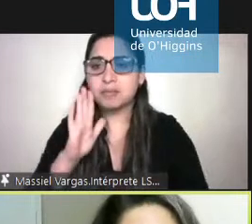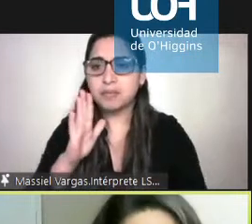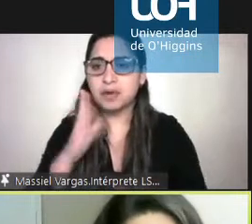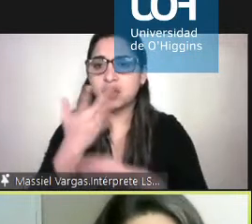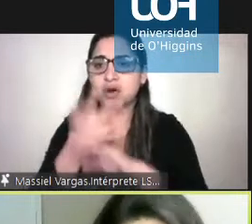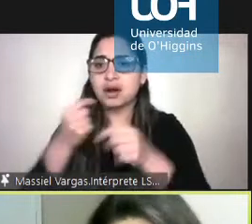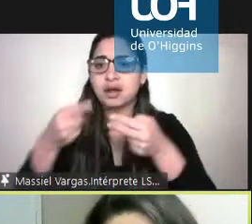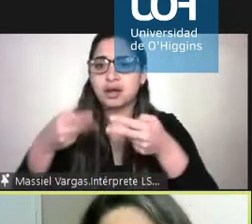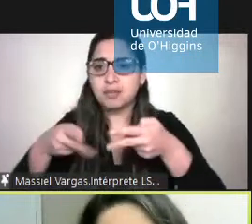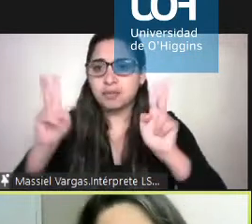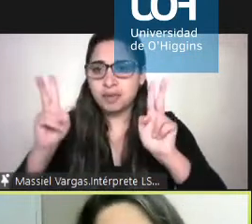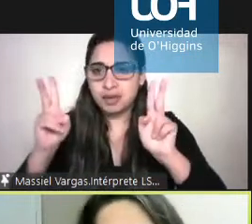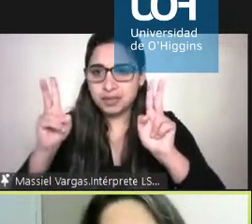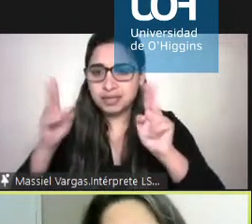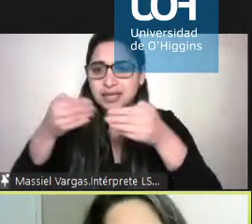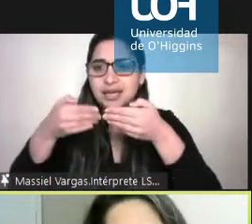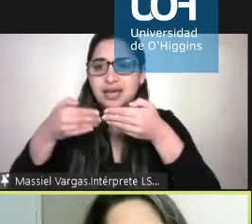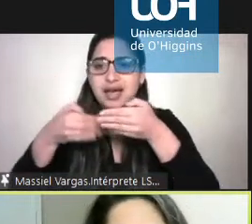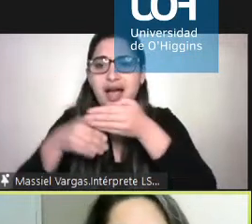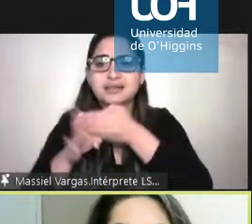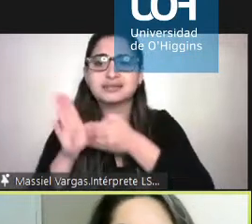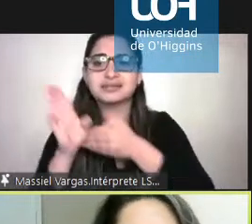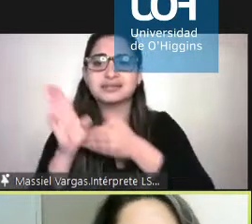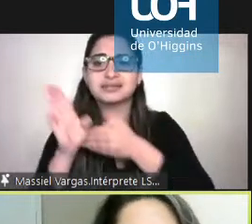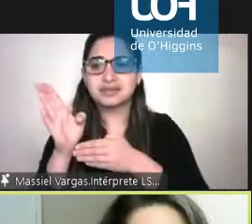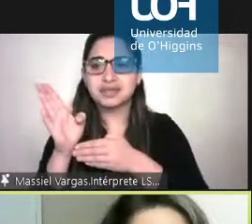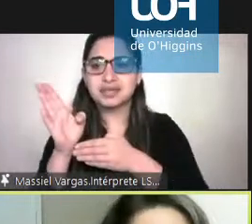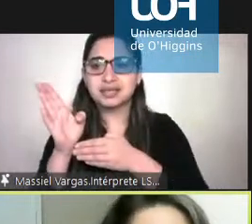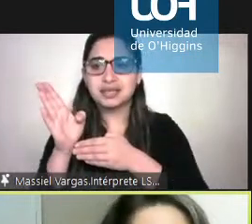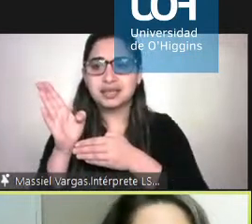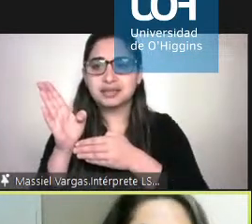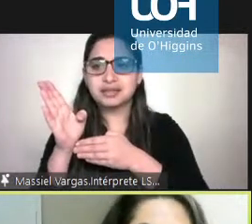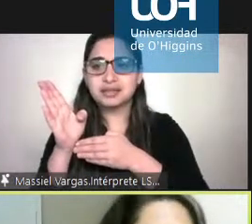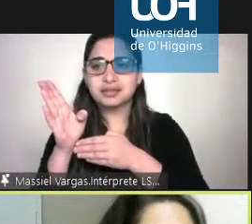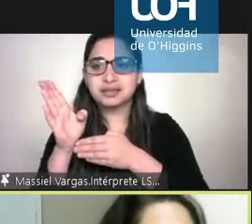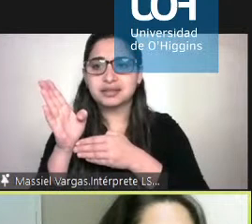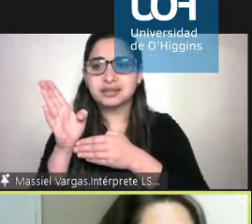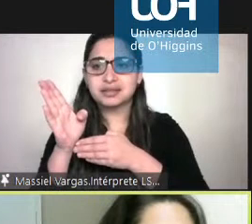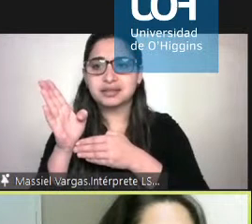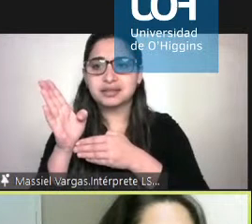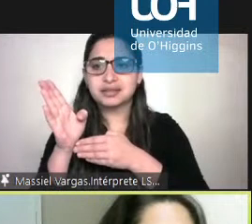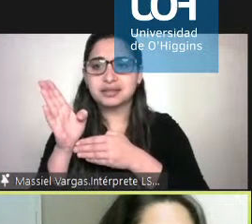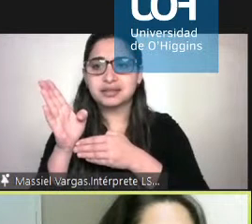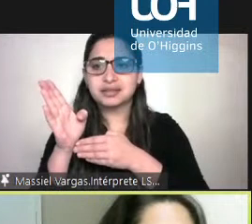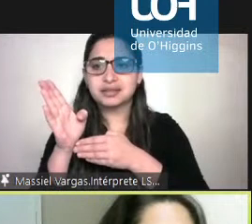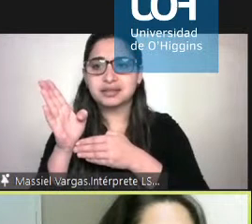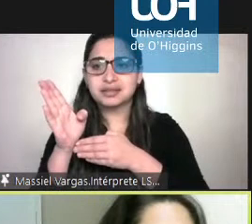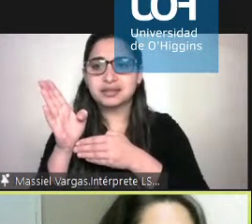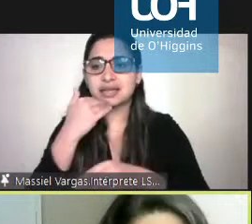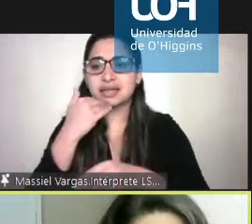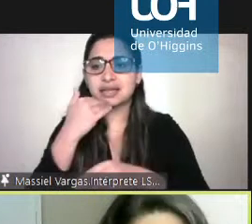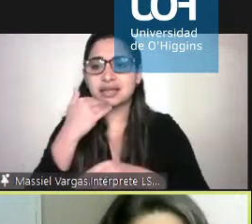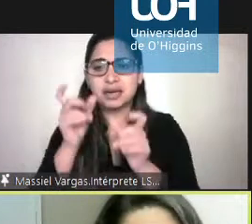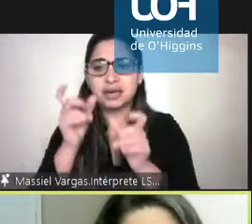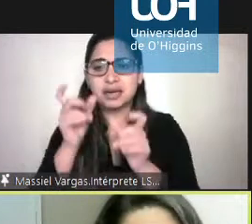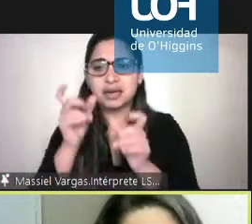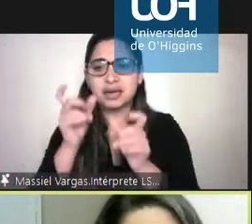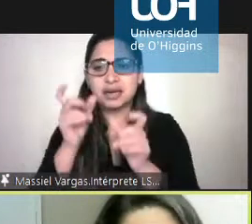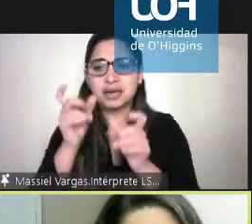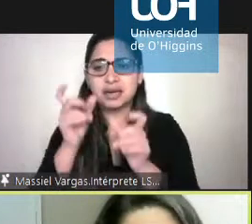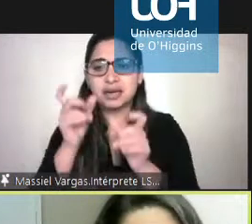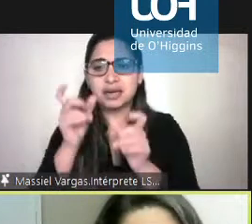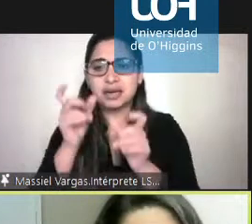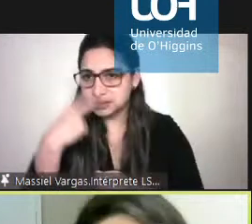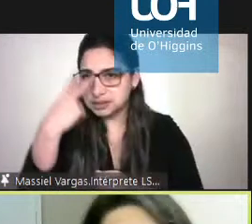accesibilidad. Ya tenemos, sé, sistemas que permiten leer para que puedan utilizar personas ciegas, ¿cierto?